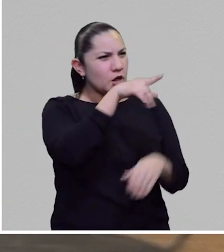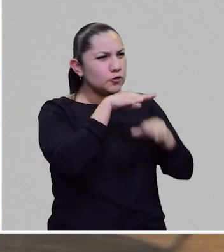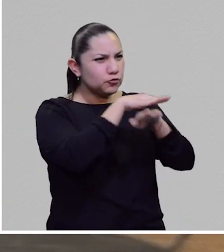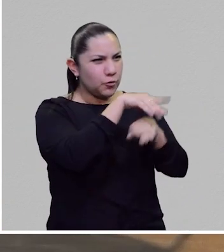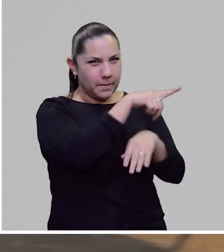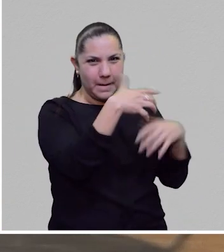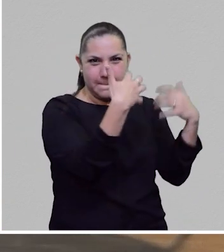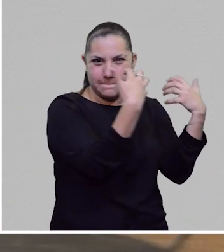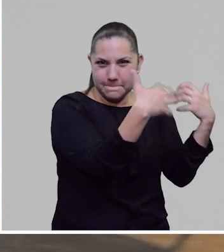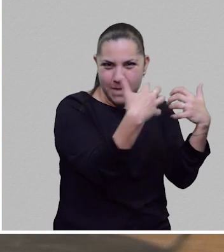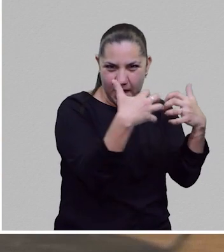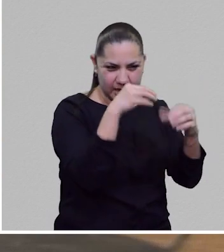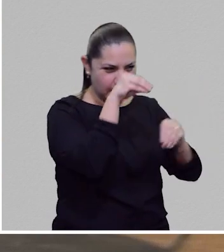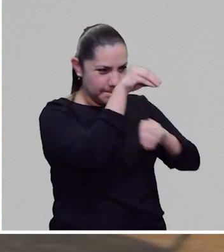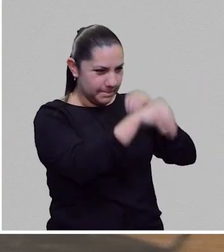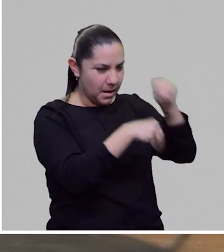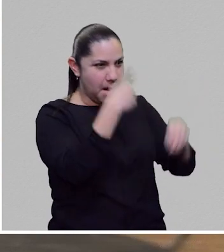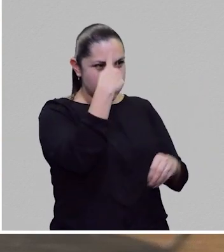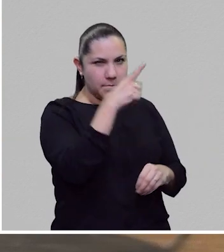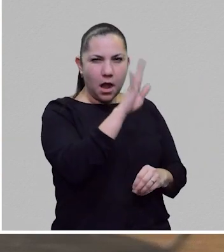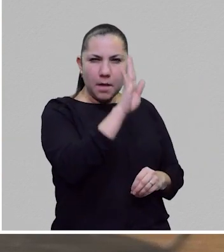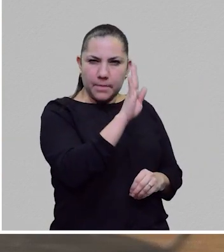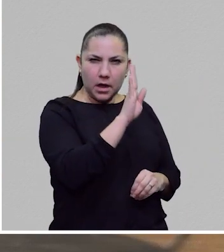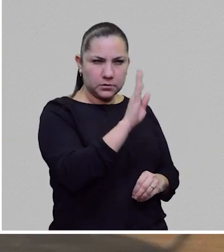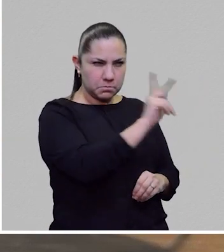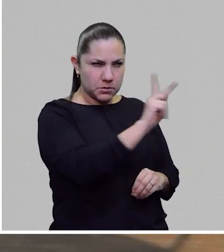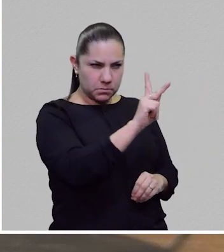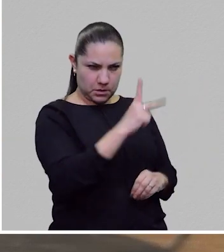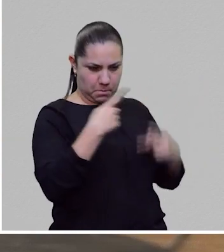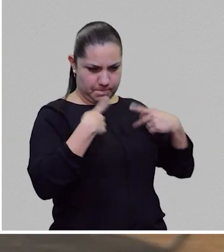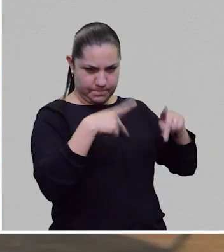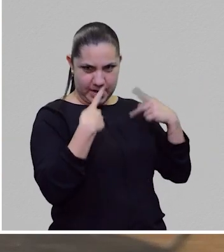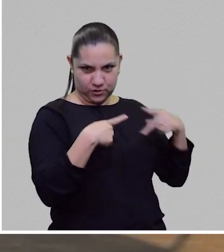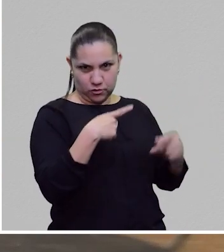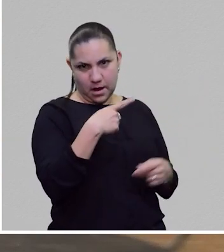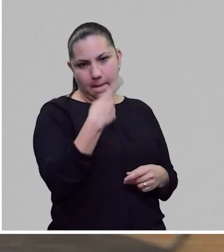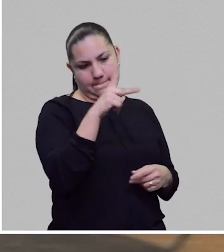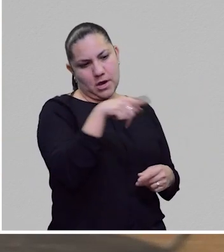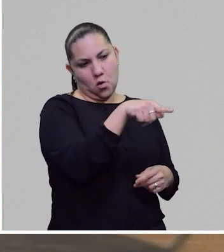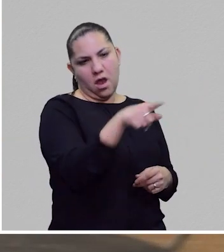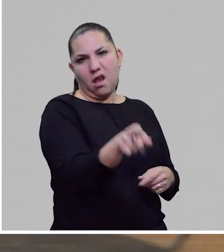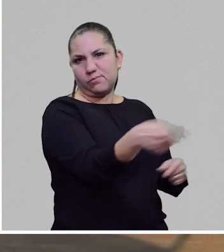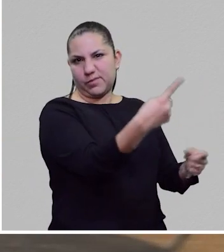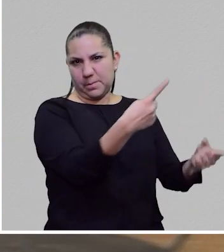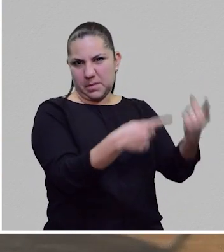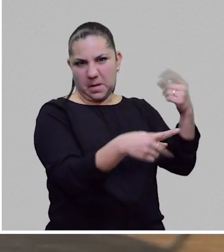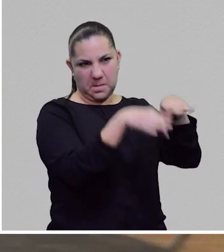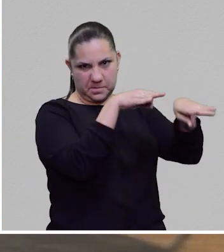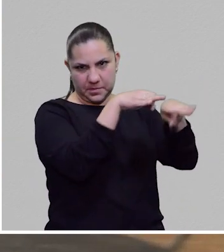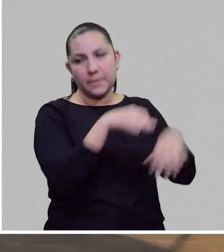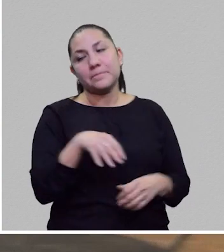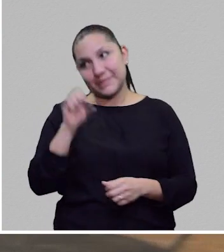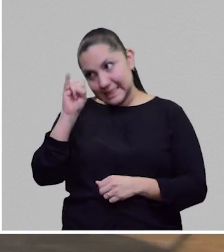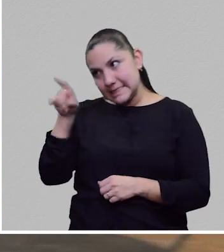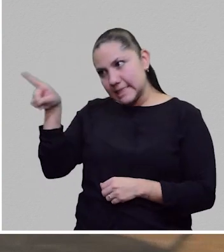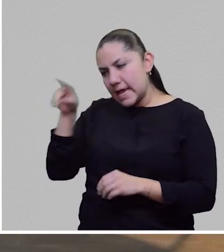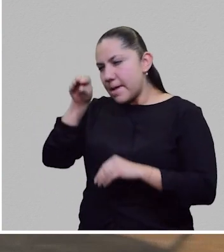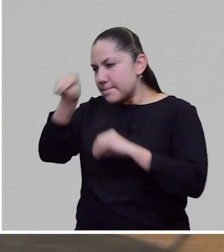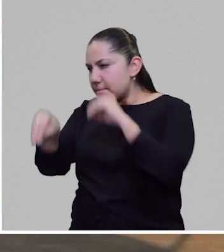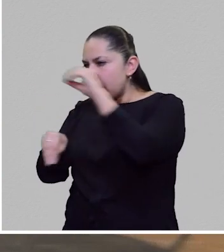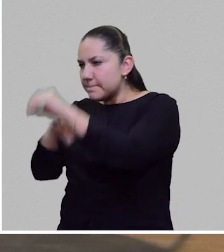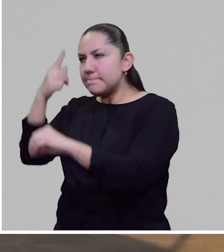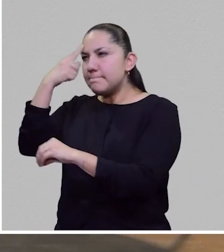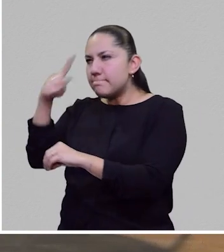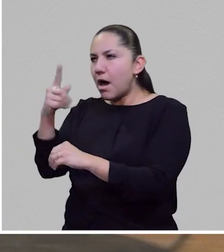se parecen a los hombres, que trabajan en vez de los hombres, esclavos. Él hacía una metáfora y una alegoría más bien del comunismo y de